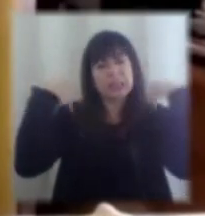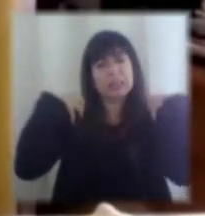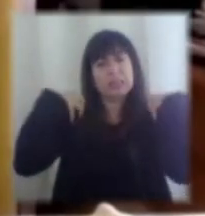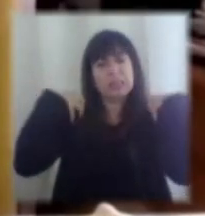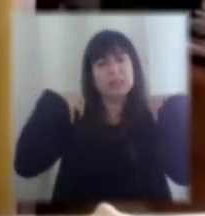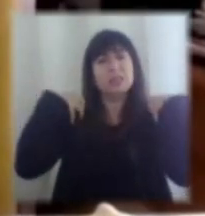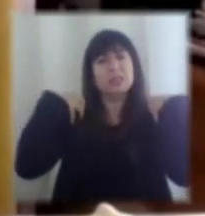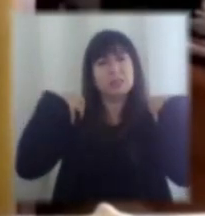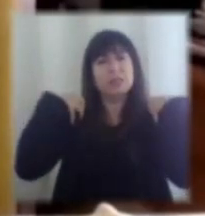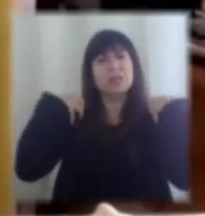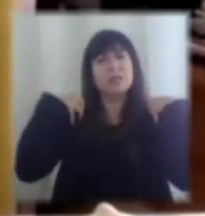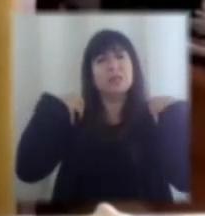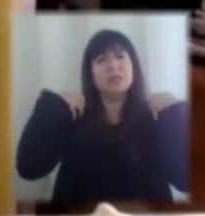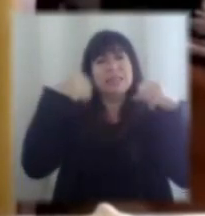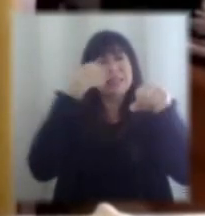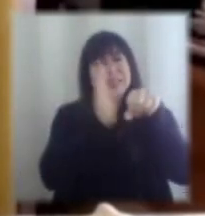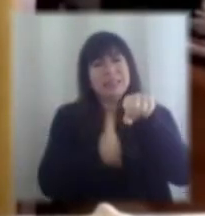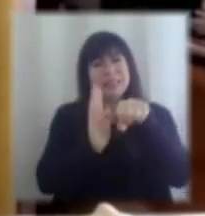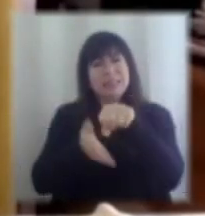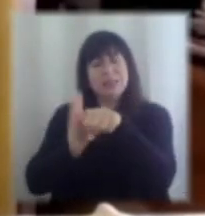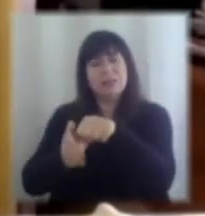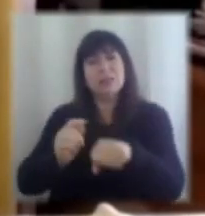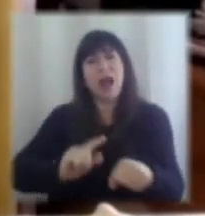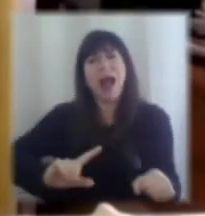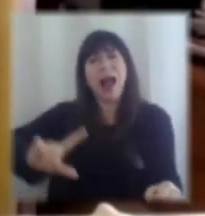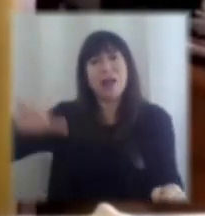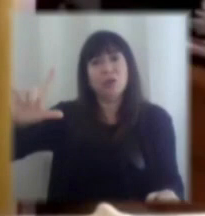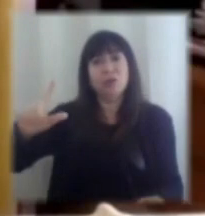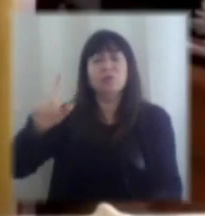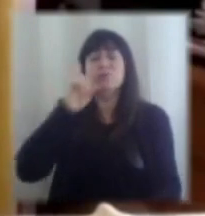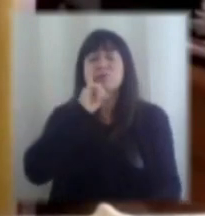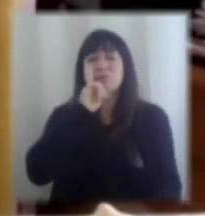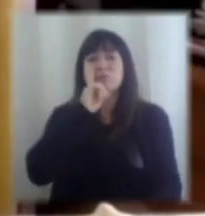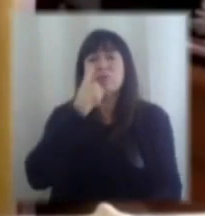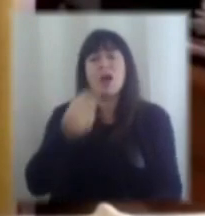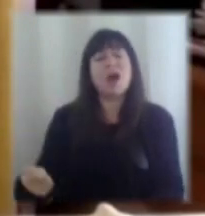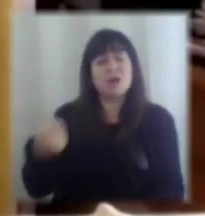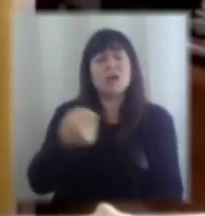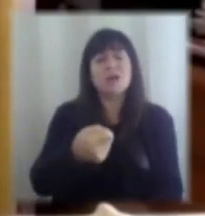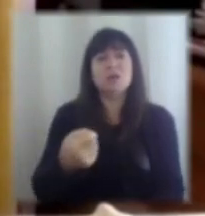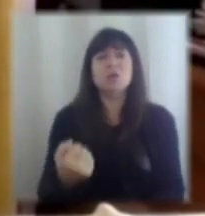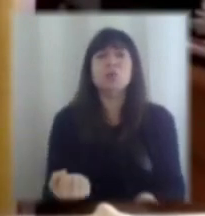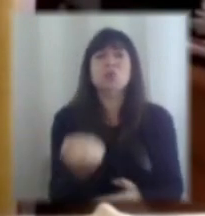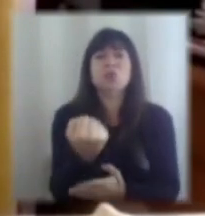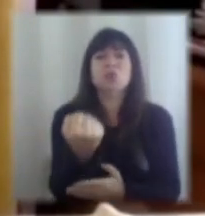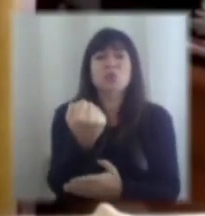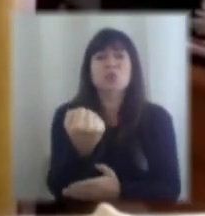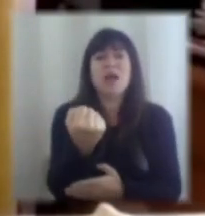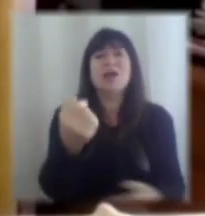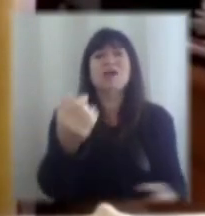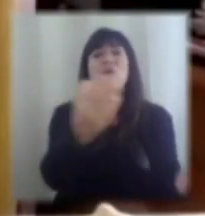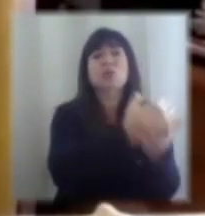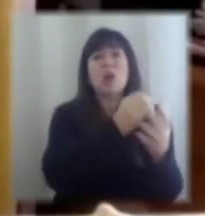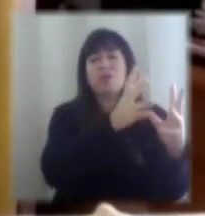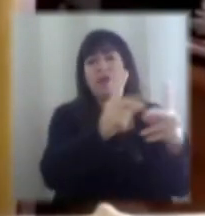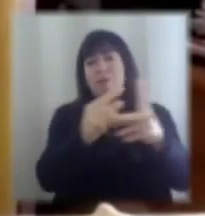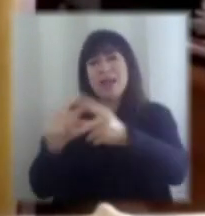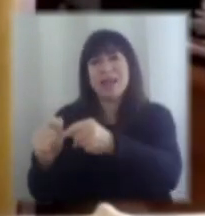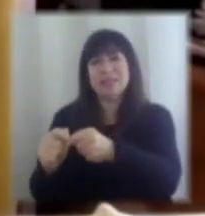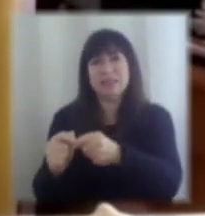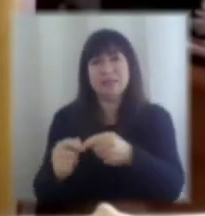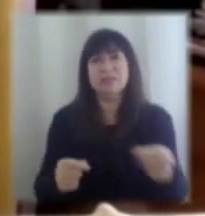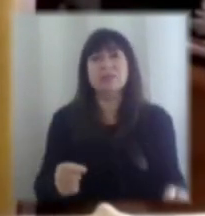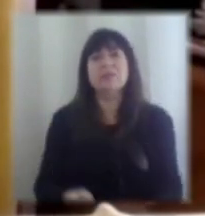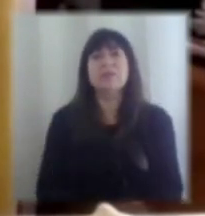vamos a tener enfrentado y por esa vía compensar y ayudar a los ingresos de las familias. Creo que